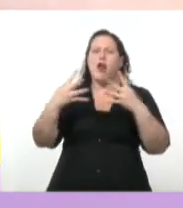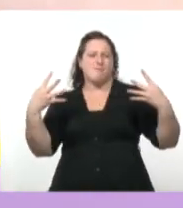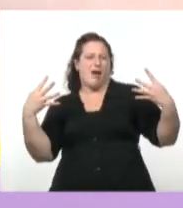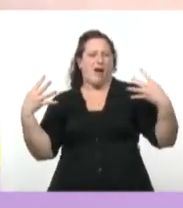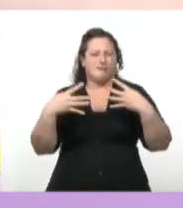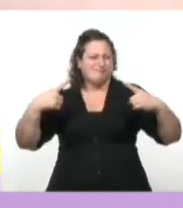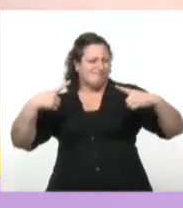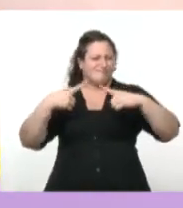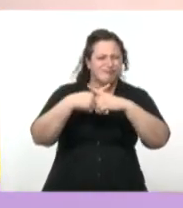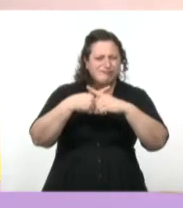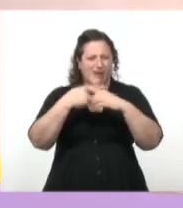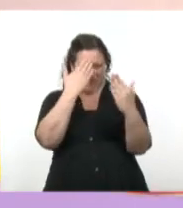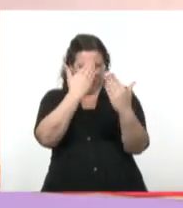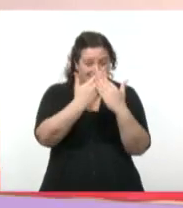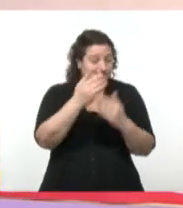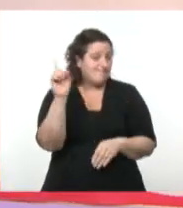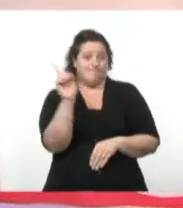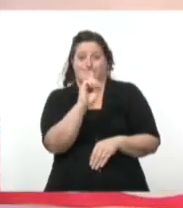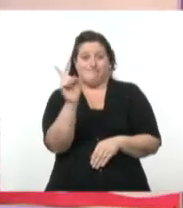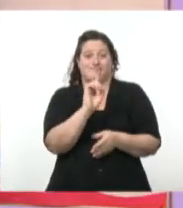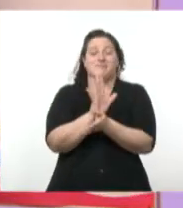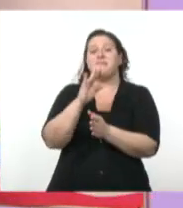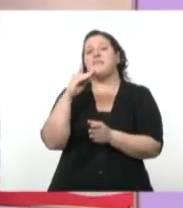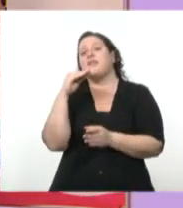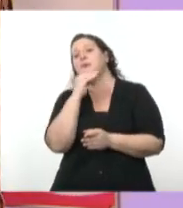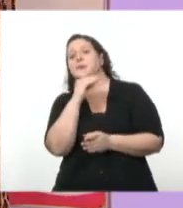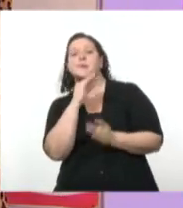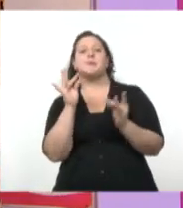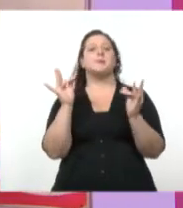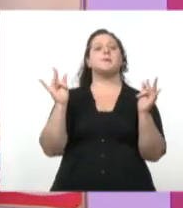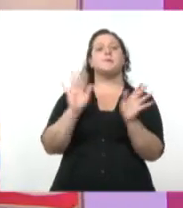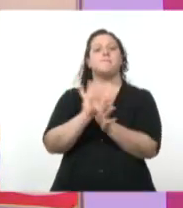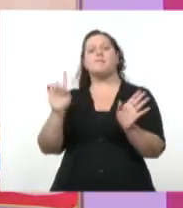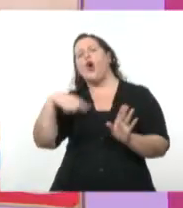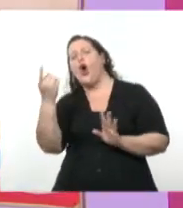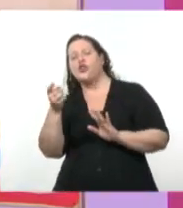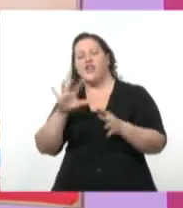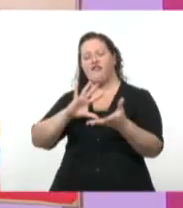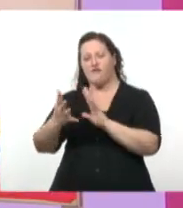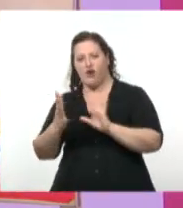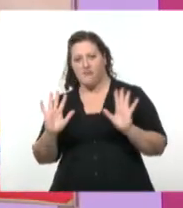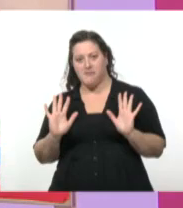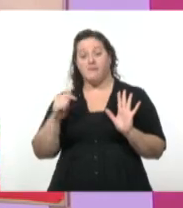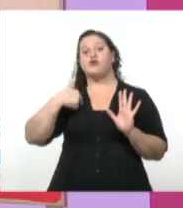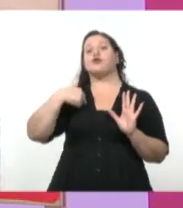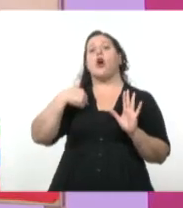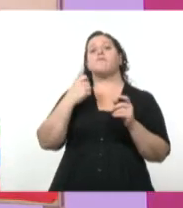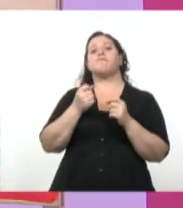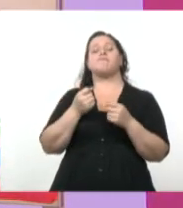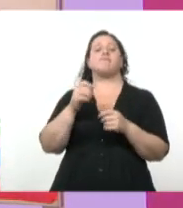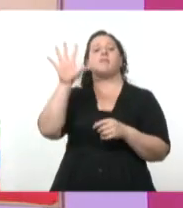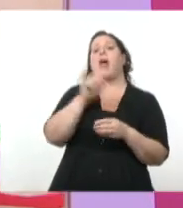a enfrentar de manera indirecta en distintos lugares. Yo acá traje un mapa como para que veamos esta división del mundo, para que veamos